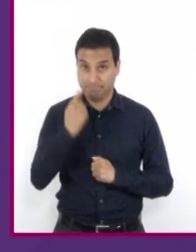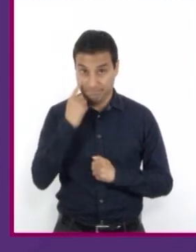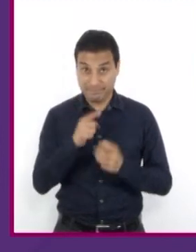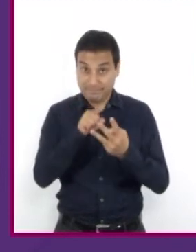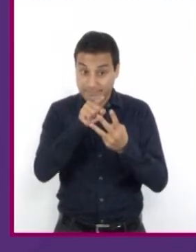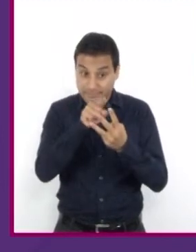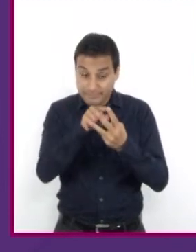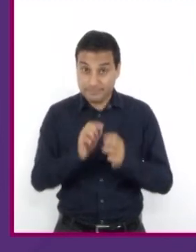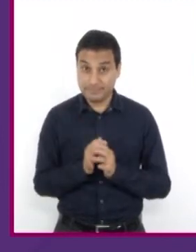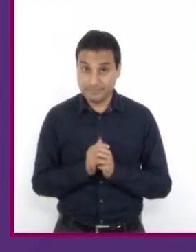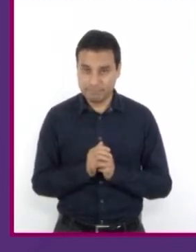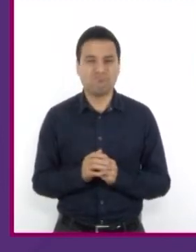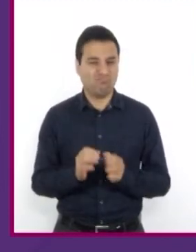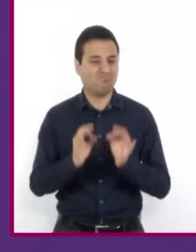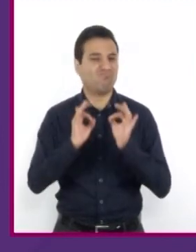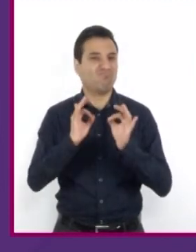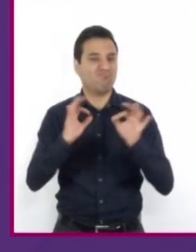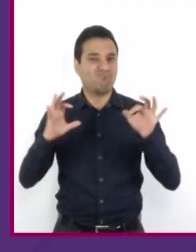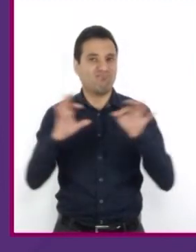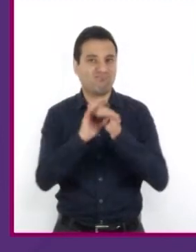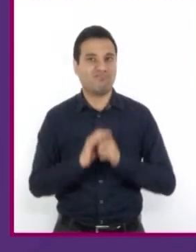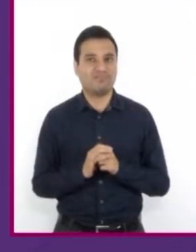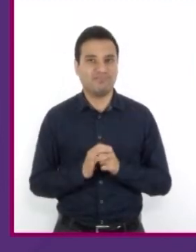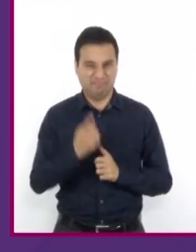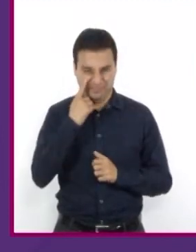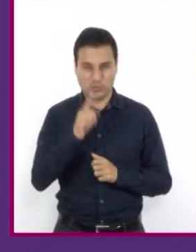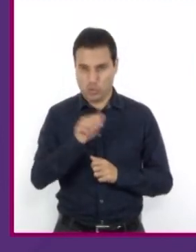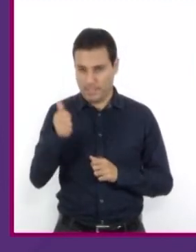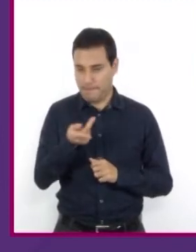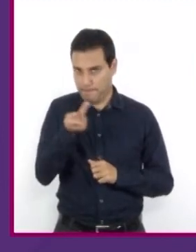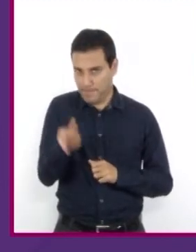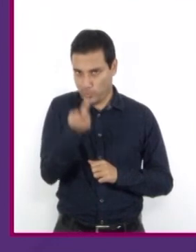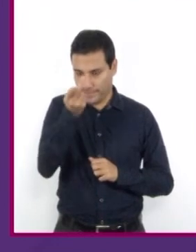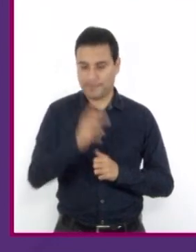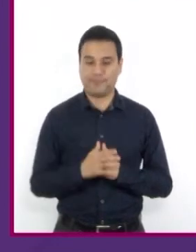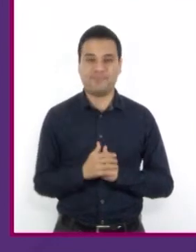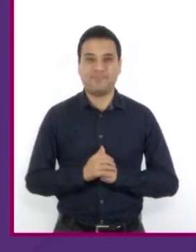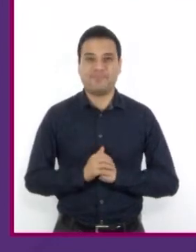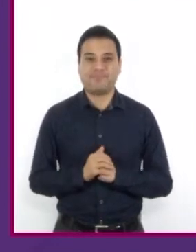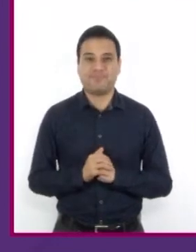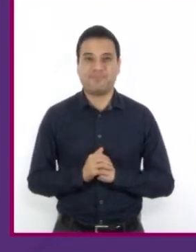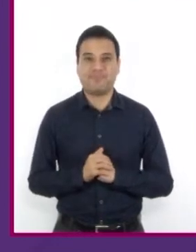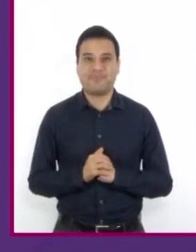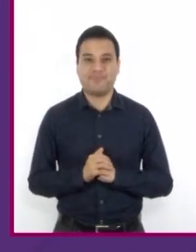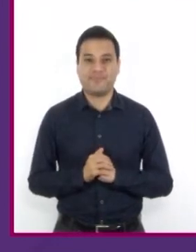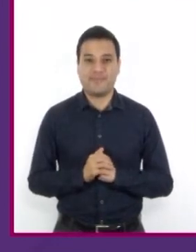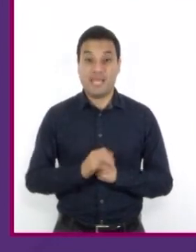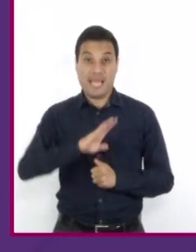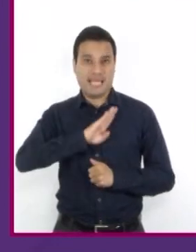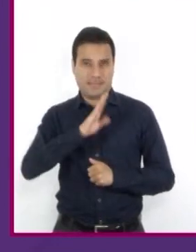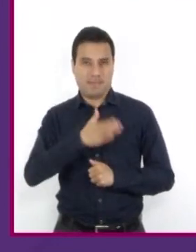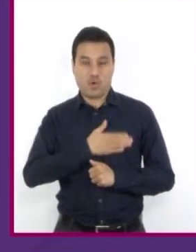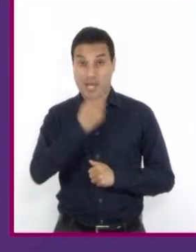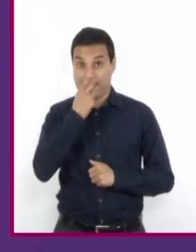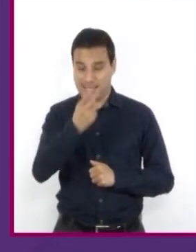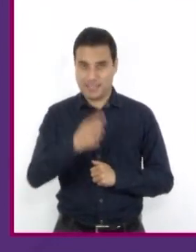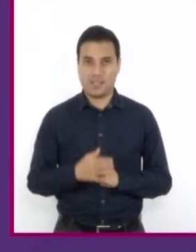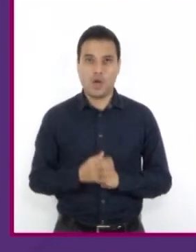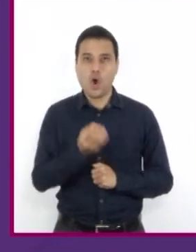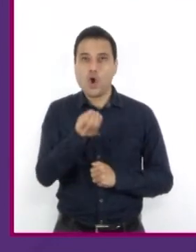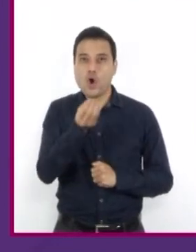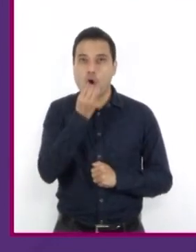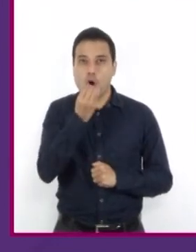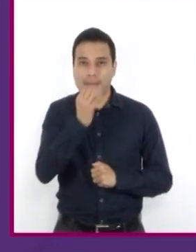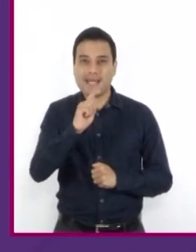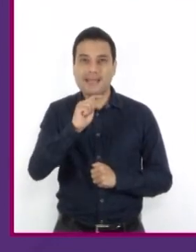inciso A, ¡acertaron! Sigamos con el reto. La expresión española, comer techo, se refiere